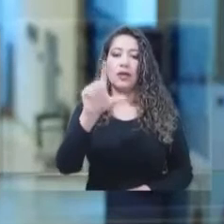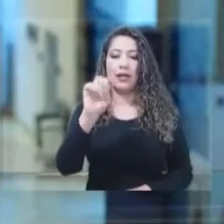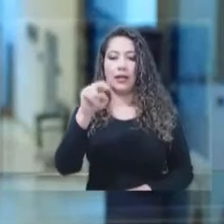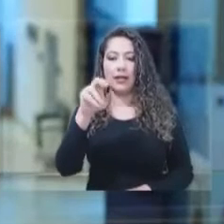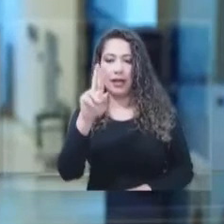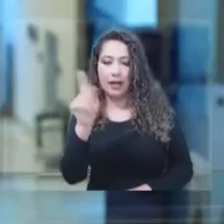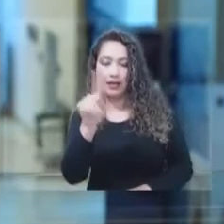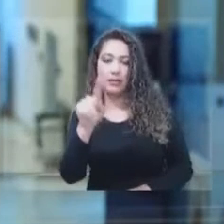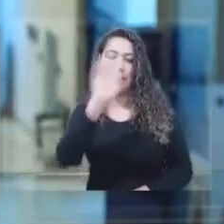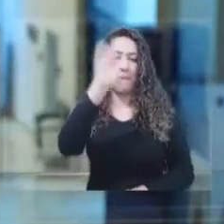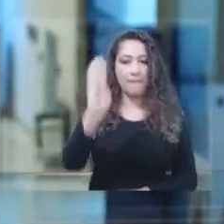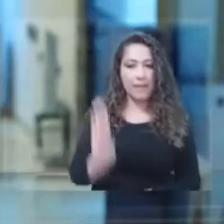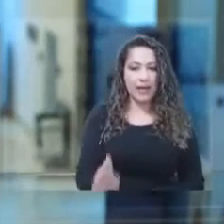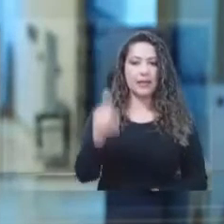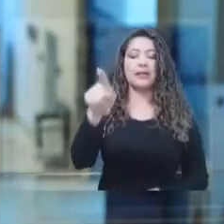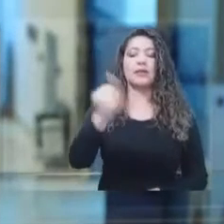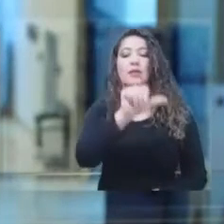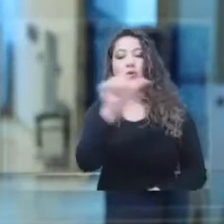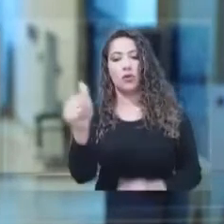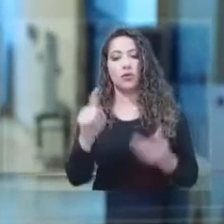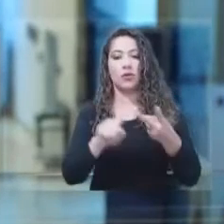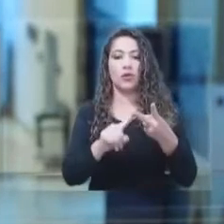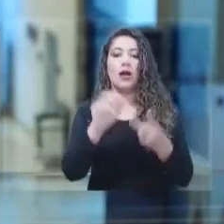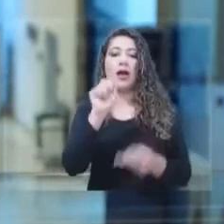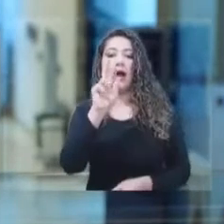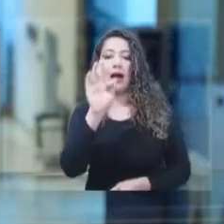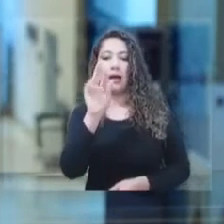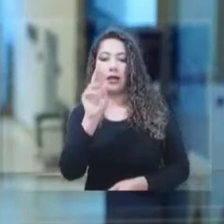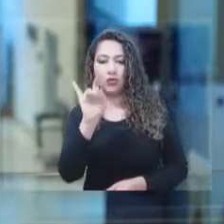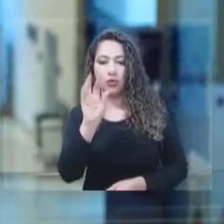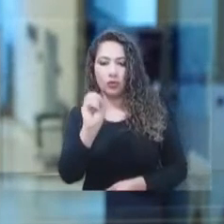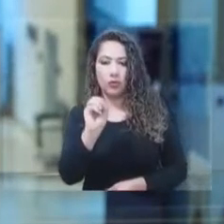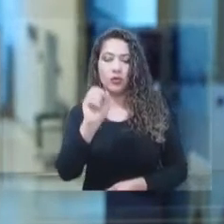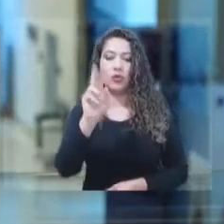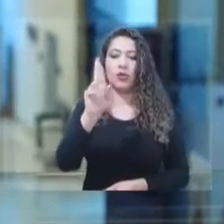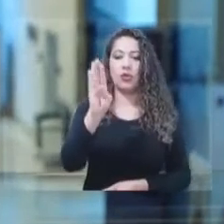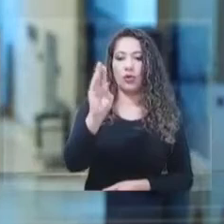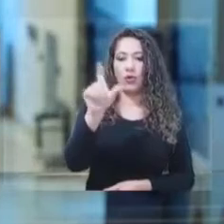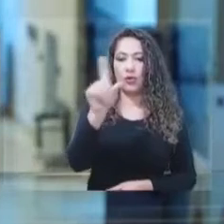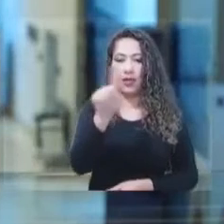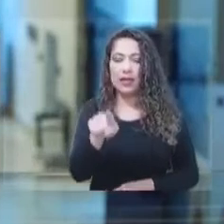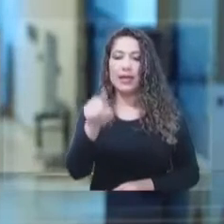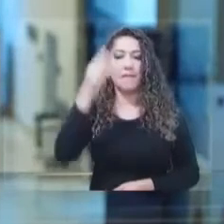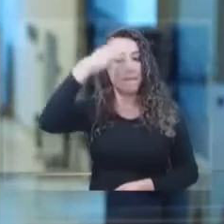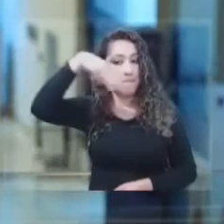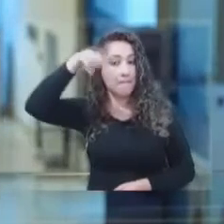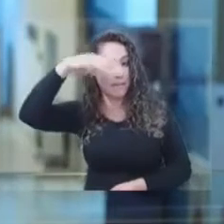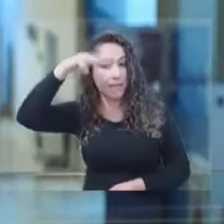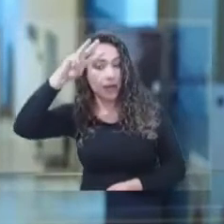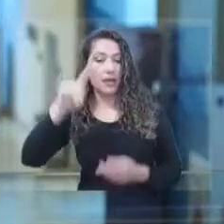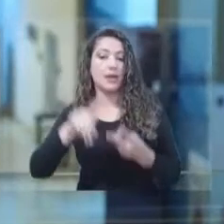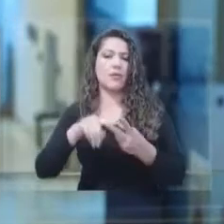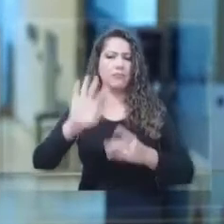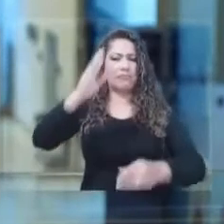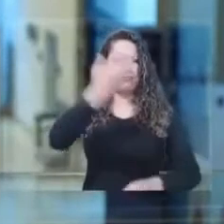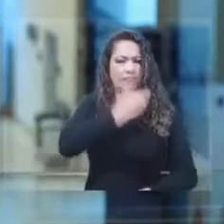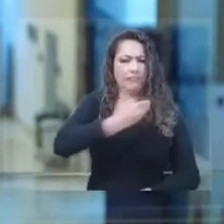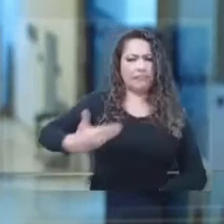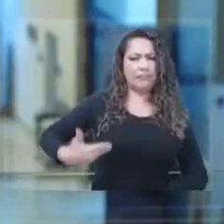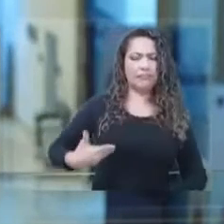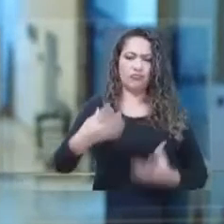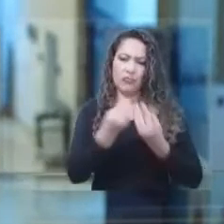Arturo Robles, comisionado del Instituto Federal de Telecomunicaciones de México y presidente del Comité Consultivo Permanente